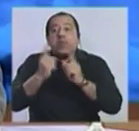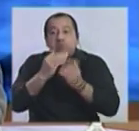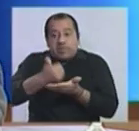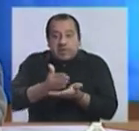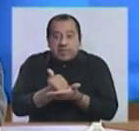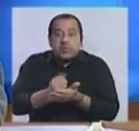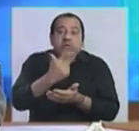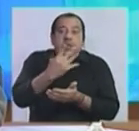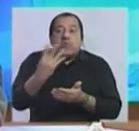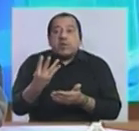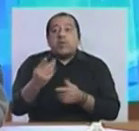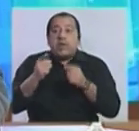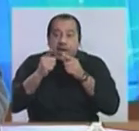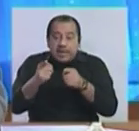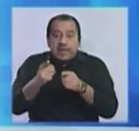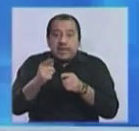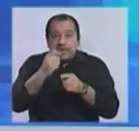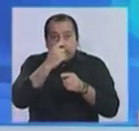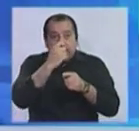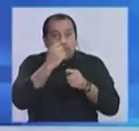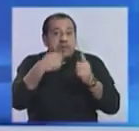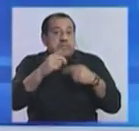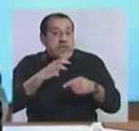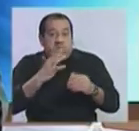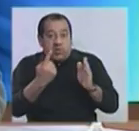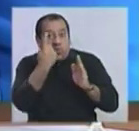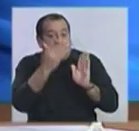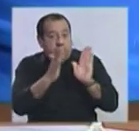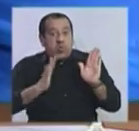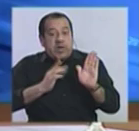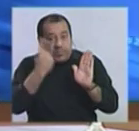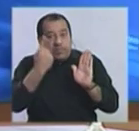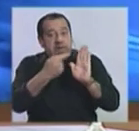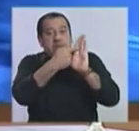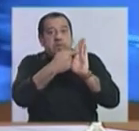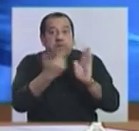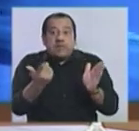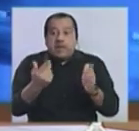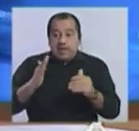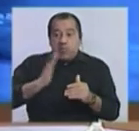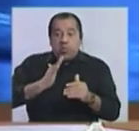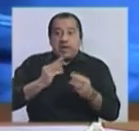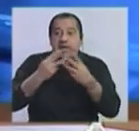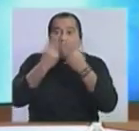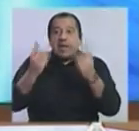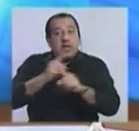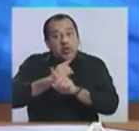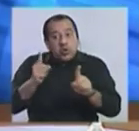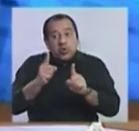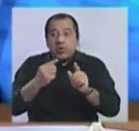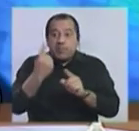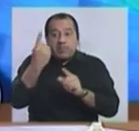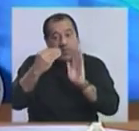cuatro, como mucho. decir, ahí... Si no encabeza a una mujer, no entra. Eso es lo que sucede, que las mujeres, en general, no encabezan listas,